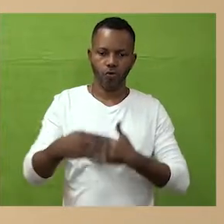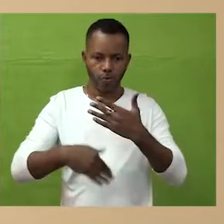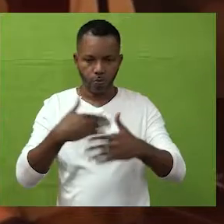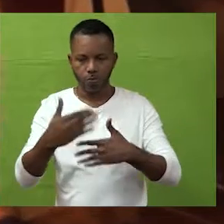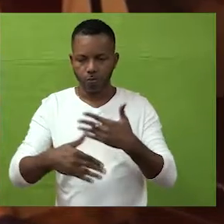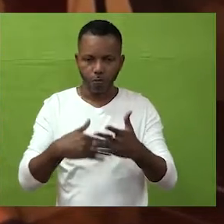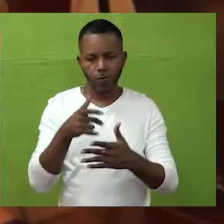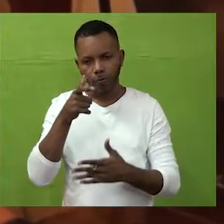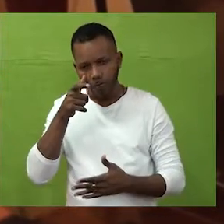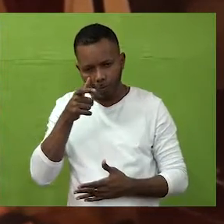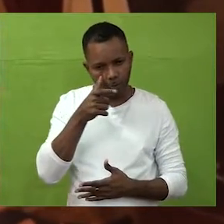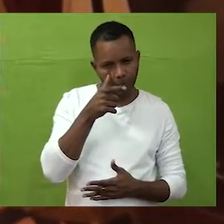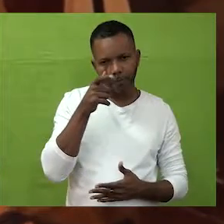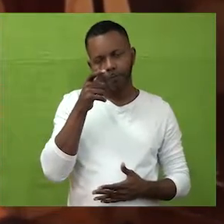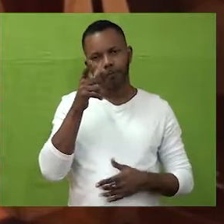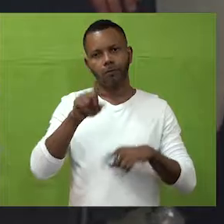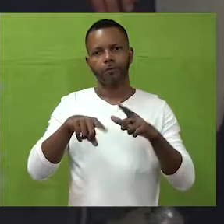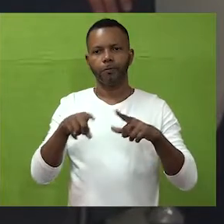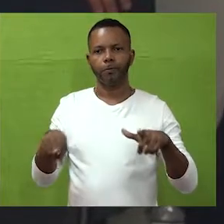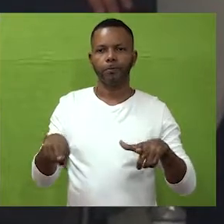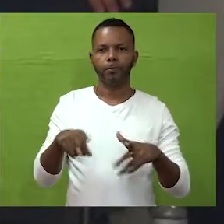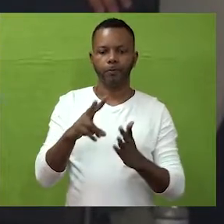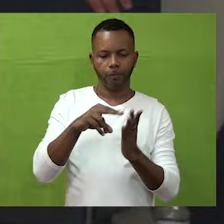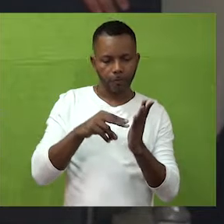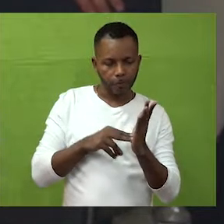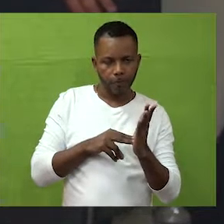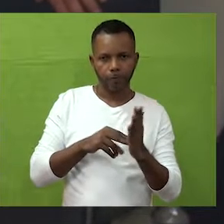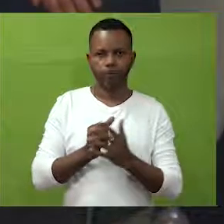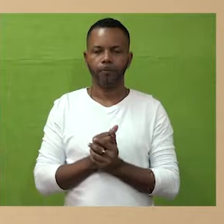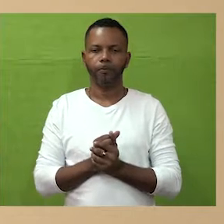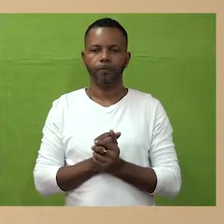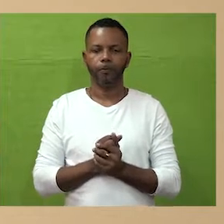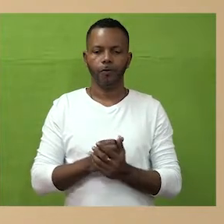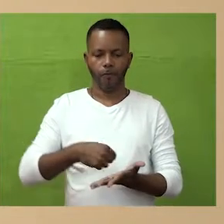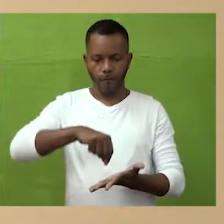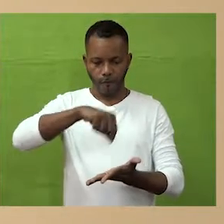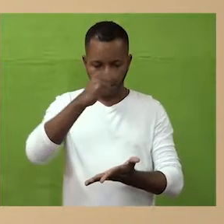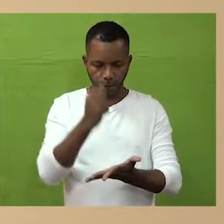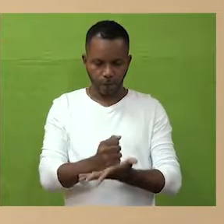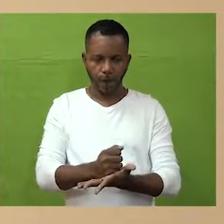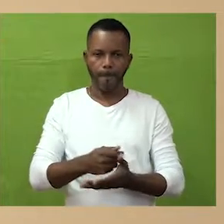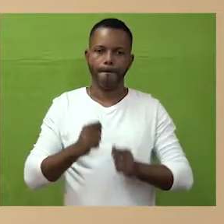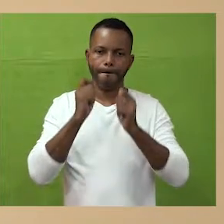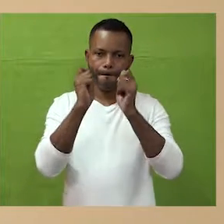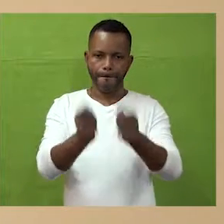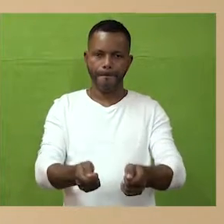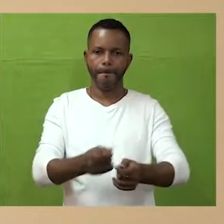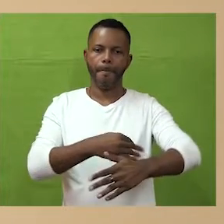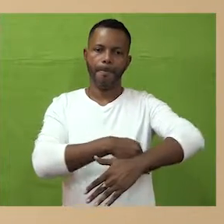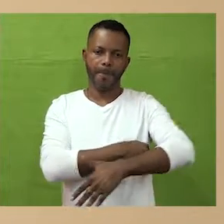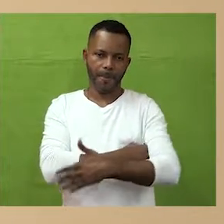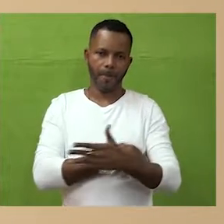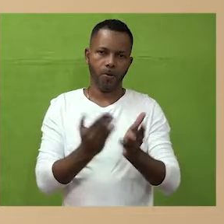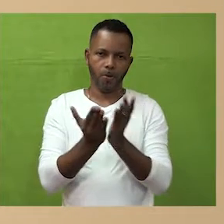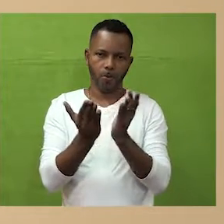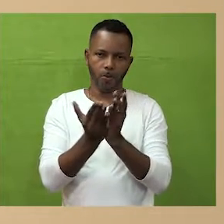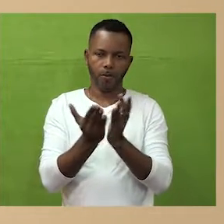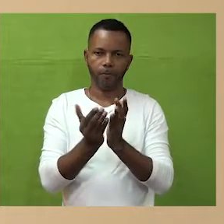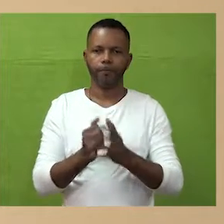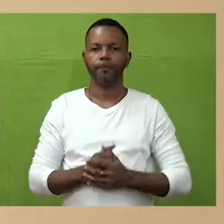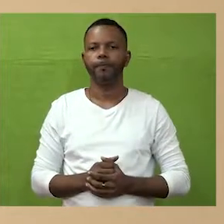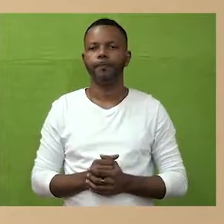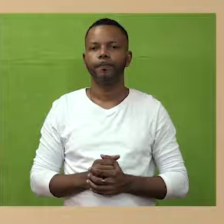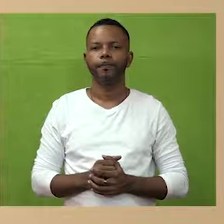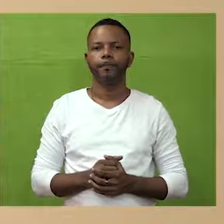Ministerio, dos procesos también de observaciones como parte de esa revisión y finalmente una aprobación por parte del